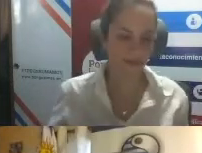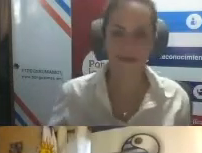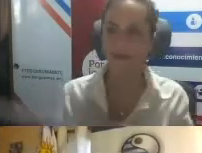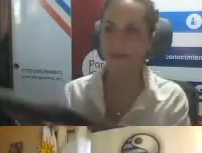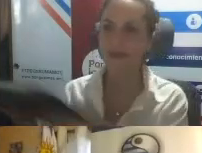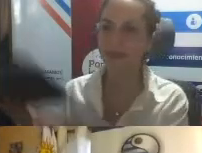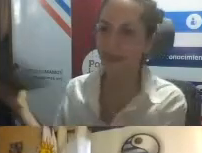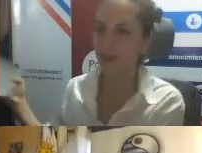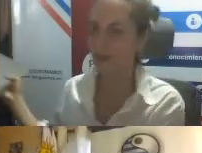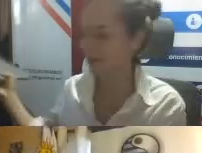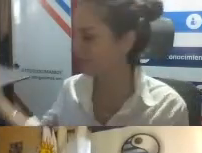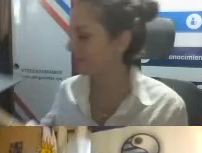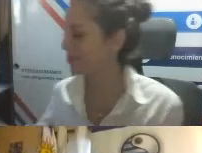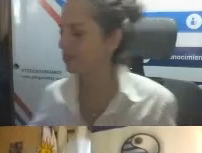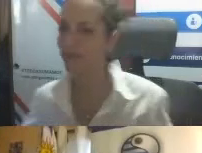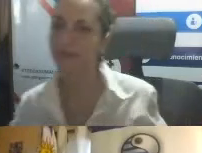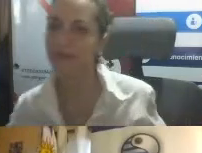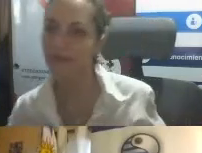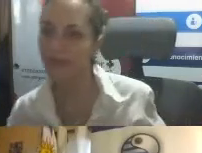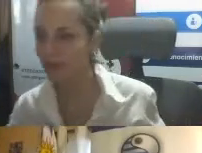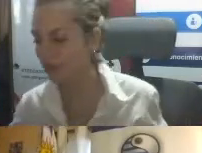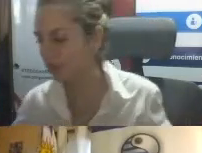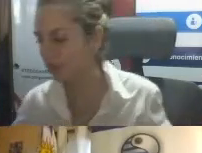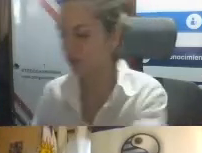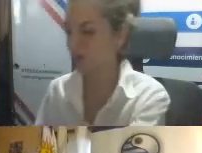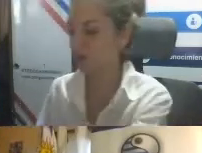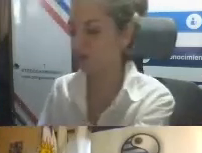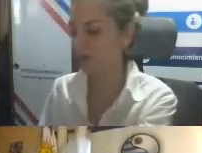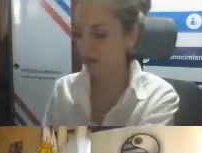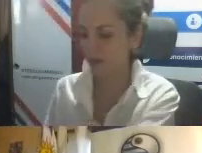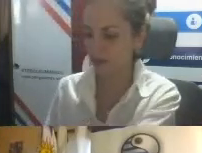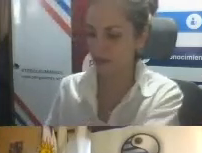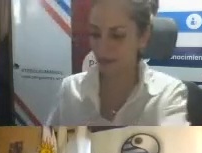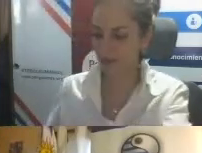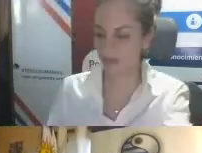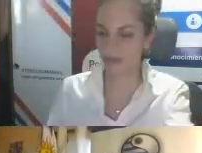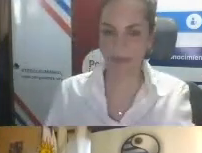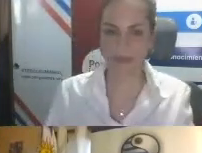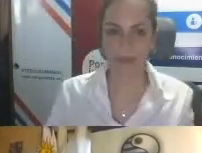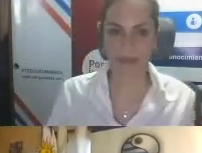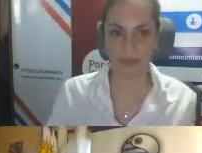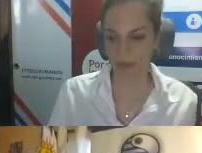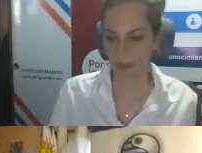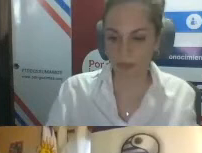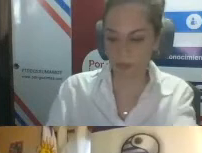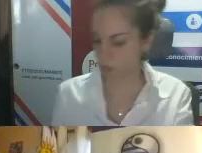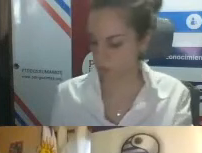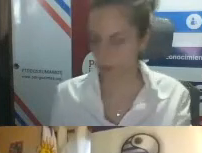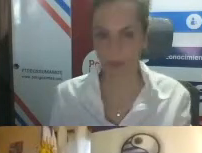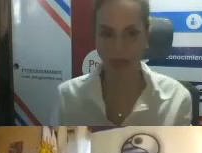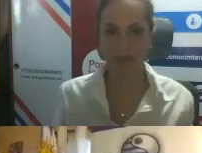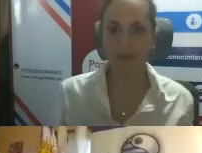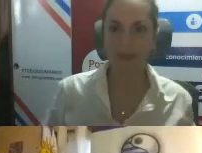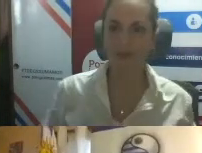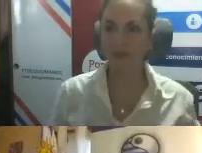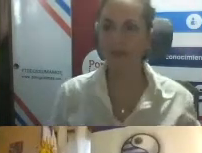participativa, lo nombramos PLA porque es como el nombre con el cual se encuentra en la bibliografía y es como más fácil